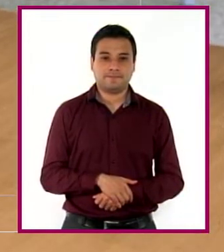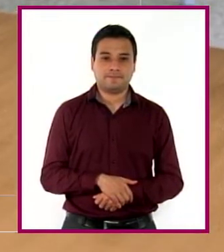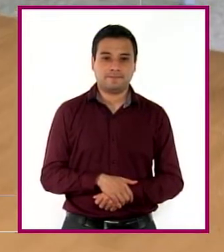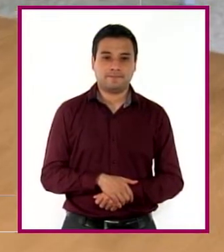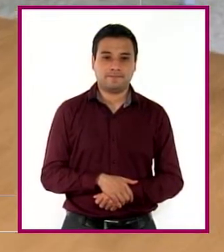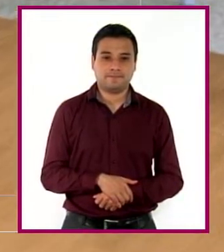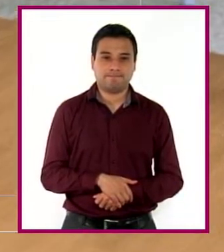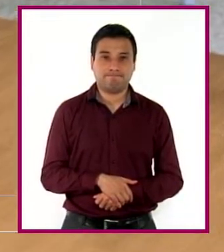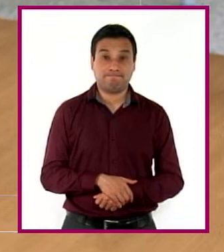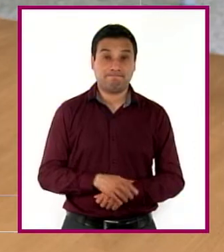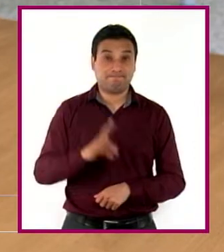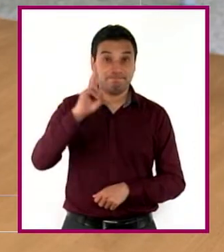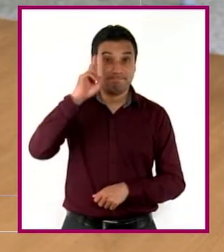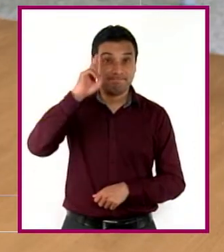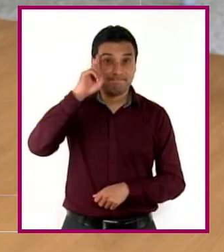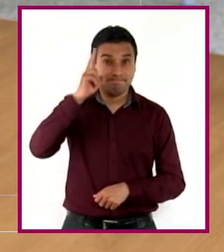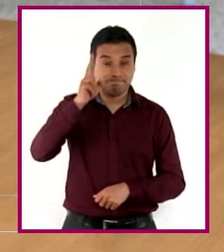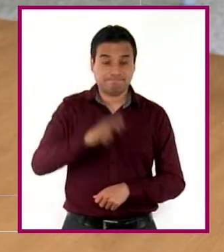¡Hola!